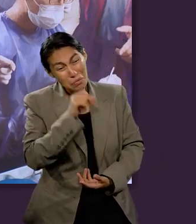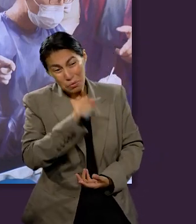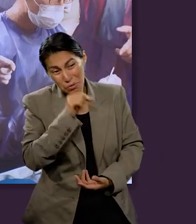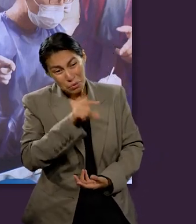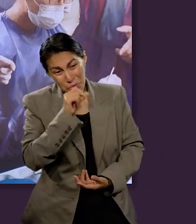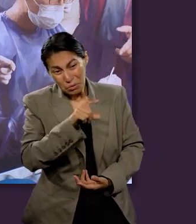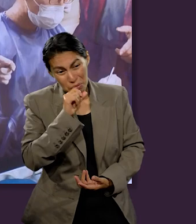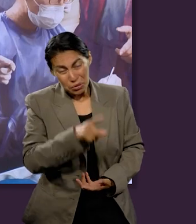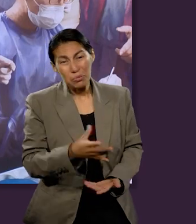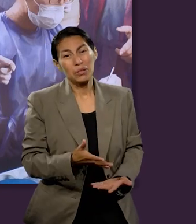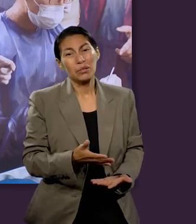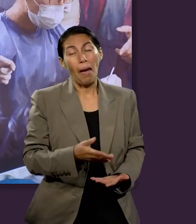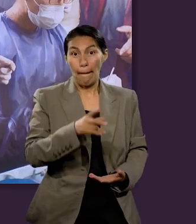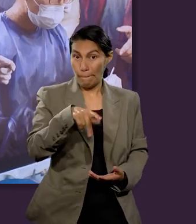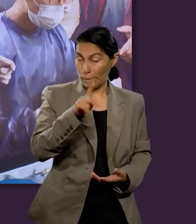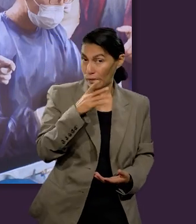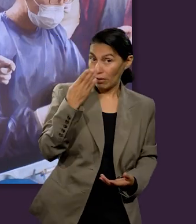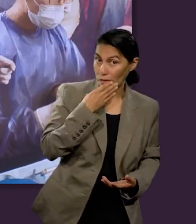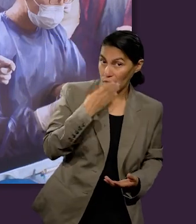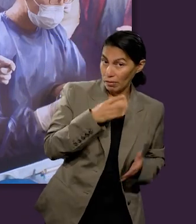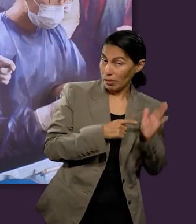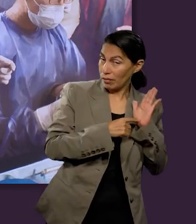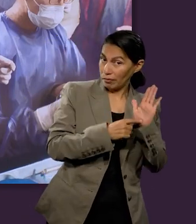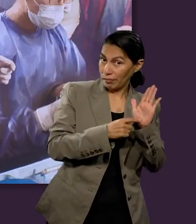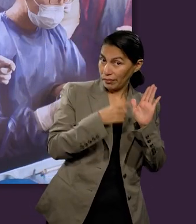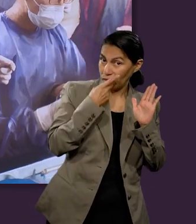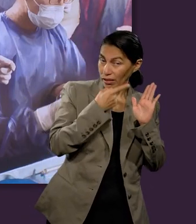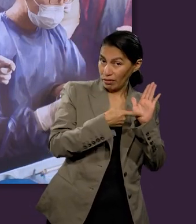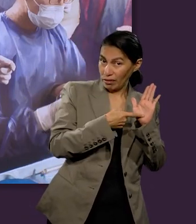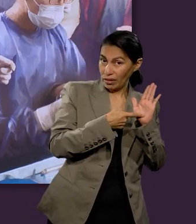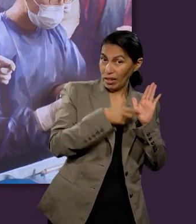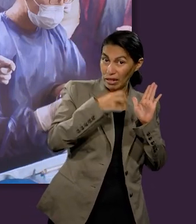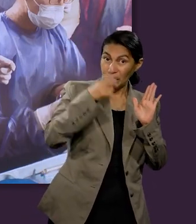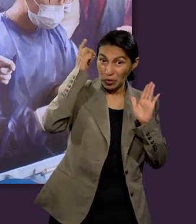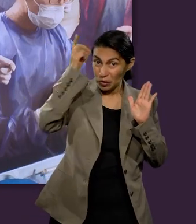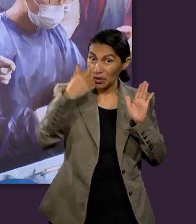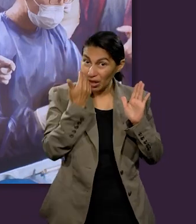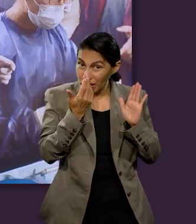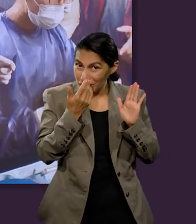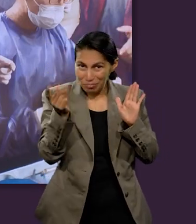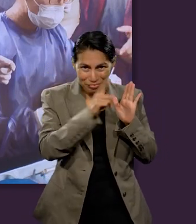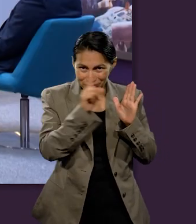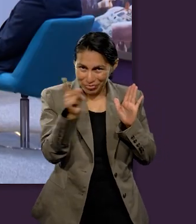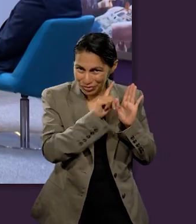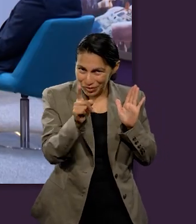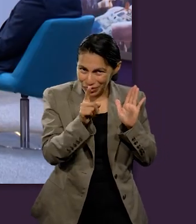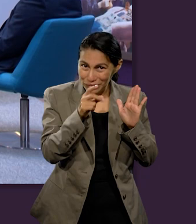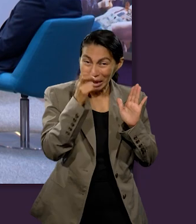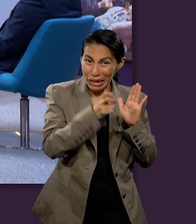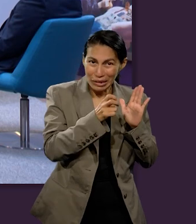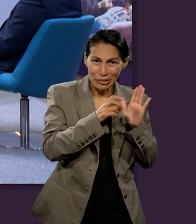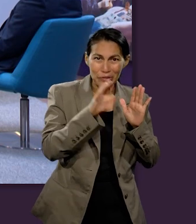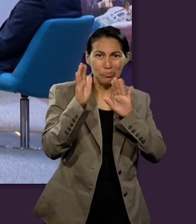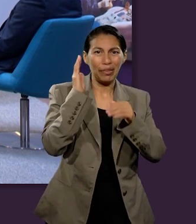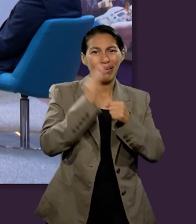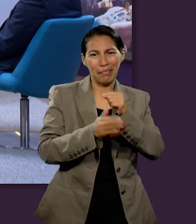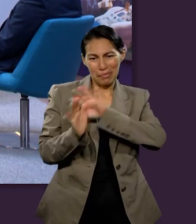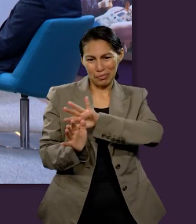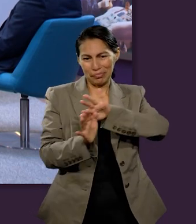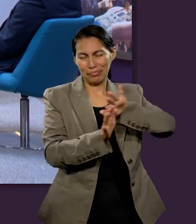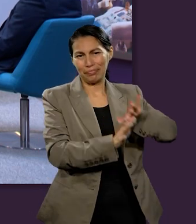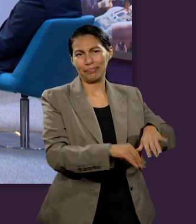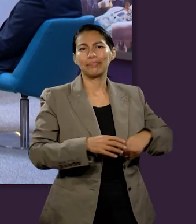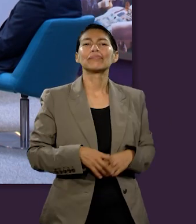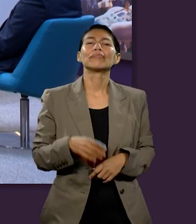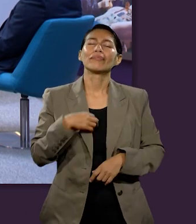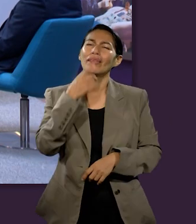que de pronto nos hacen sentir que, como que esto siempre va a ser de esta manera. Sin embargo, la Biblia nos dice